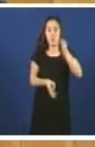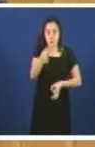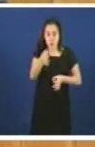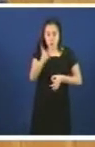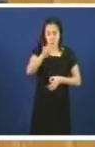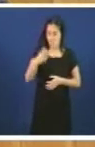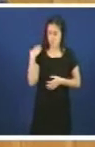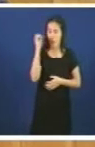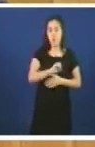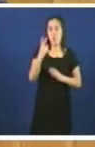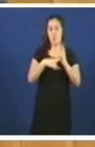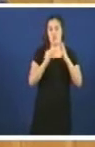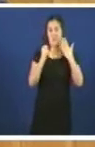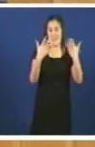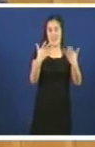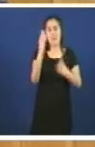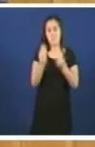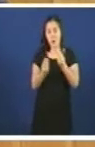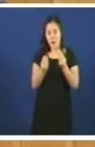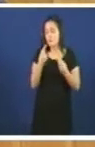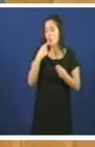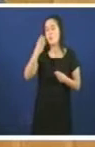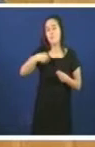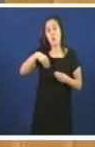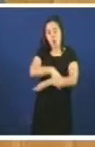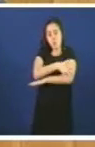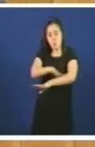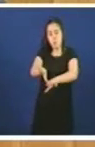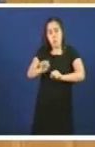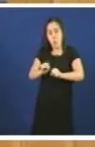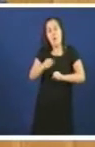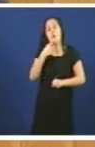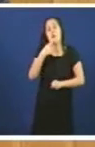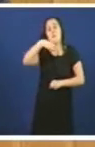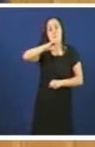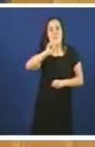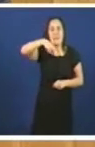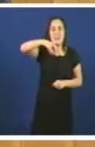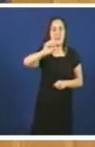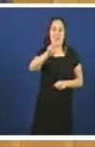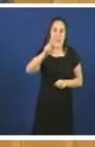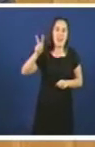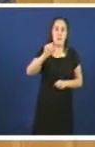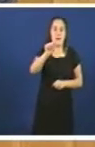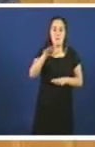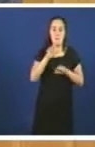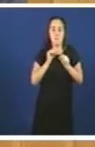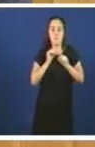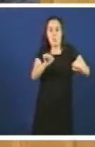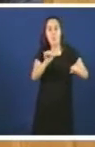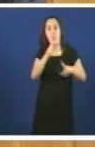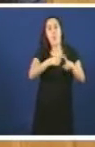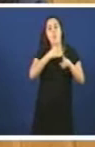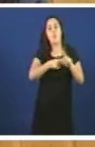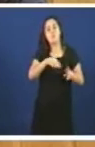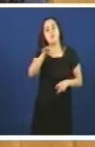este goberno adquire un programa informático, unha aplicación informática, Minerma, que impide a utilización da lingua galega